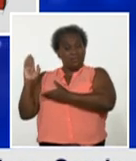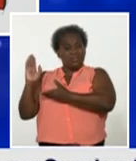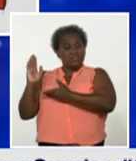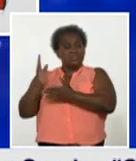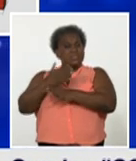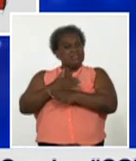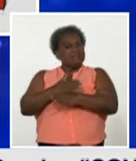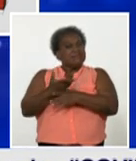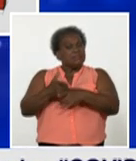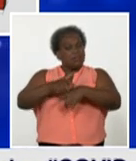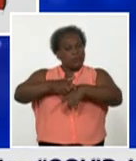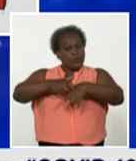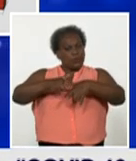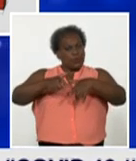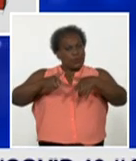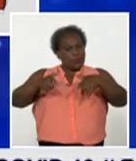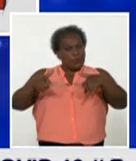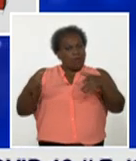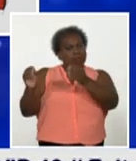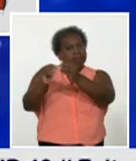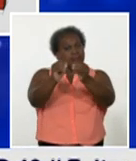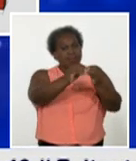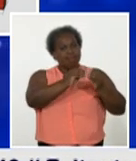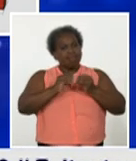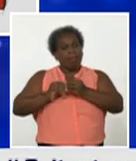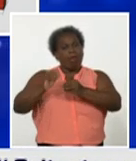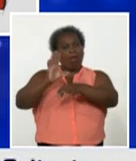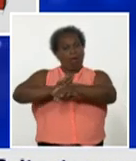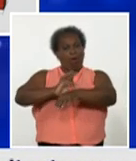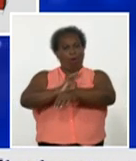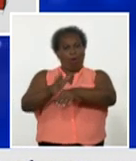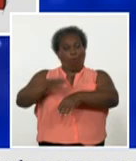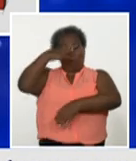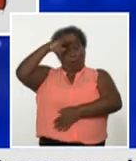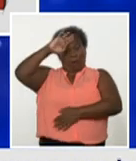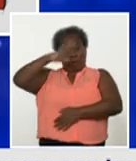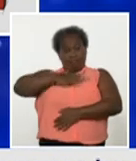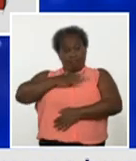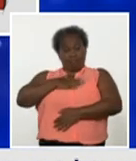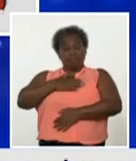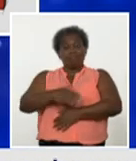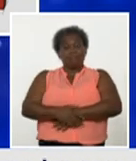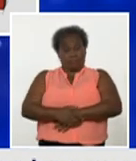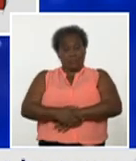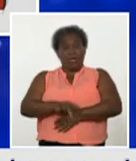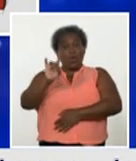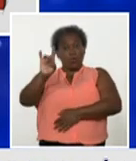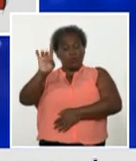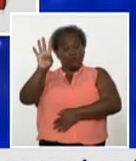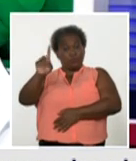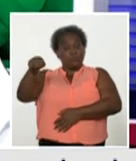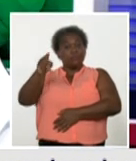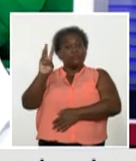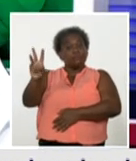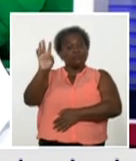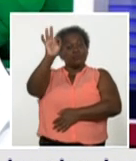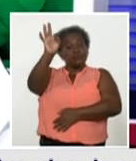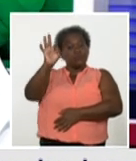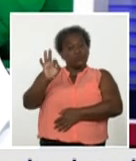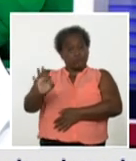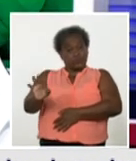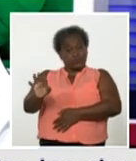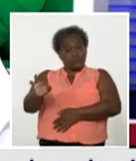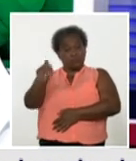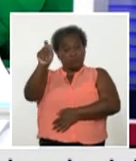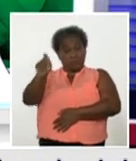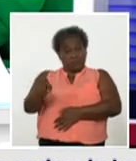transmisión que estamos enfrentando en el país. El 94,3% de todos los casos